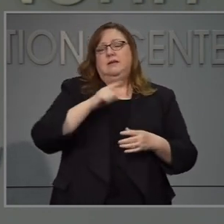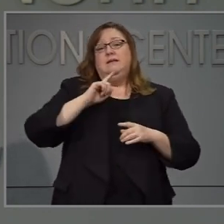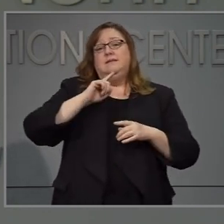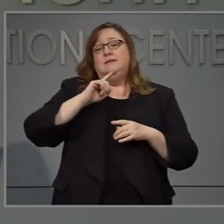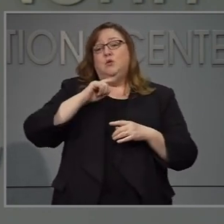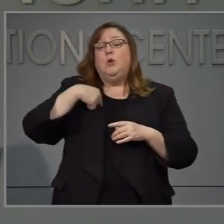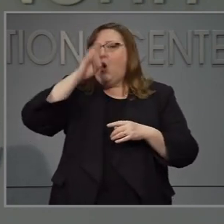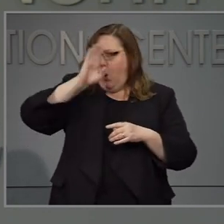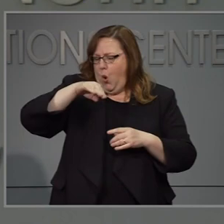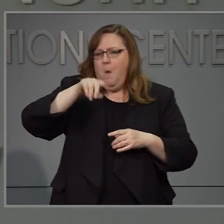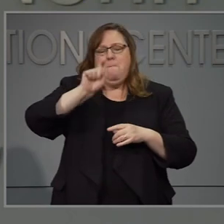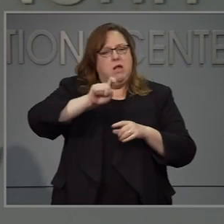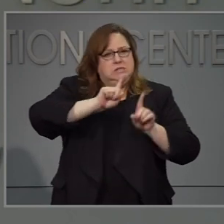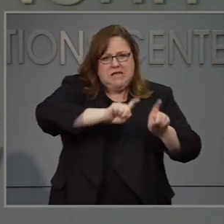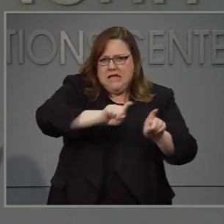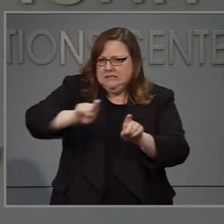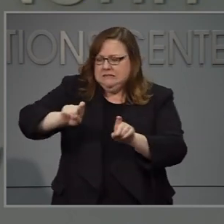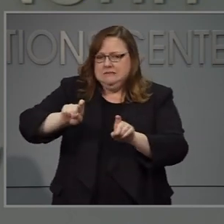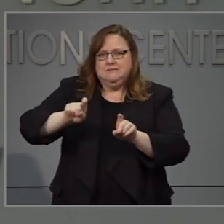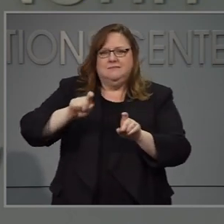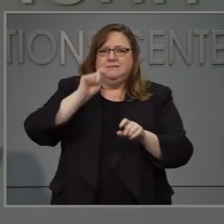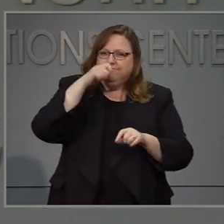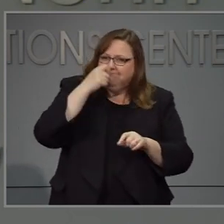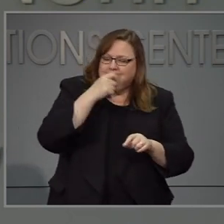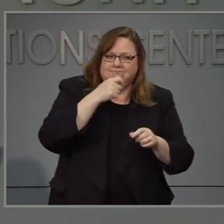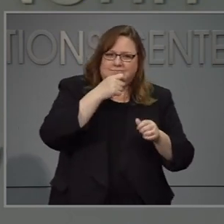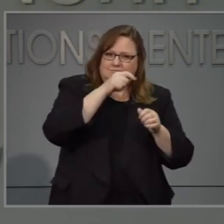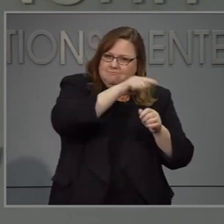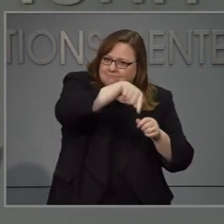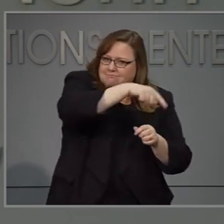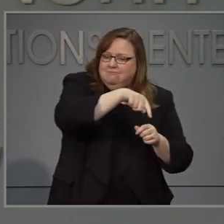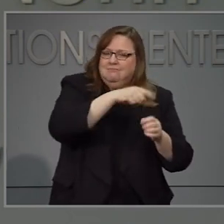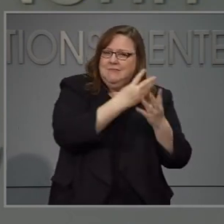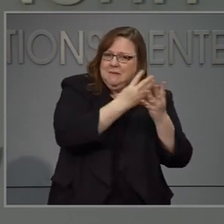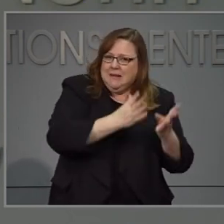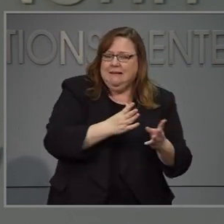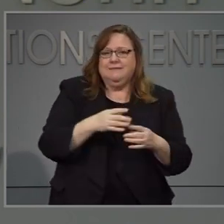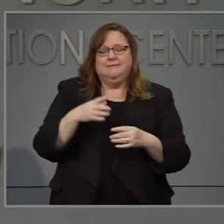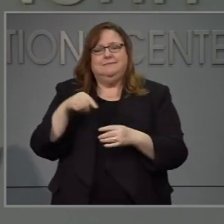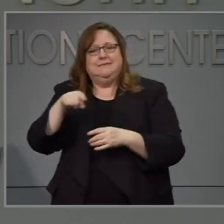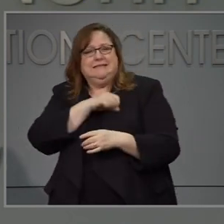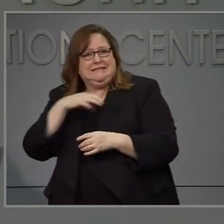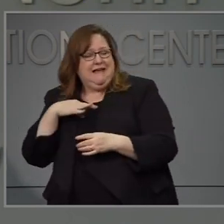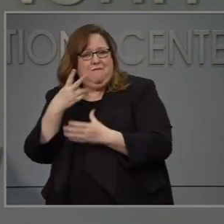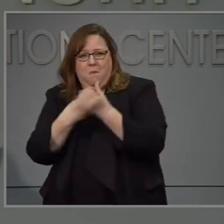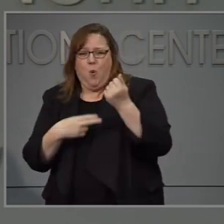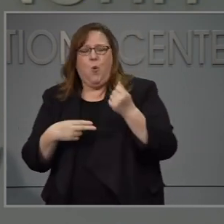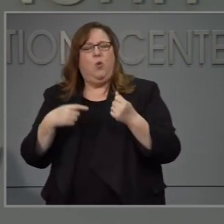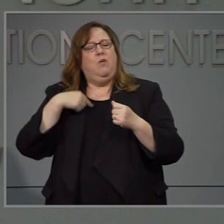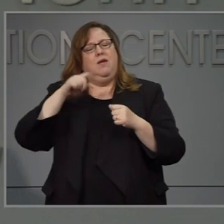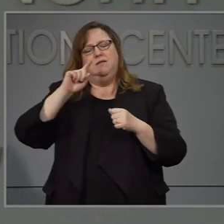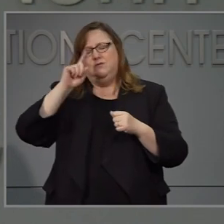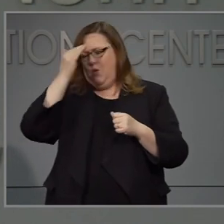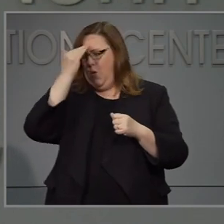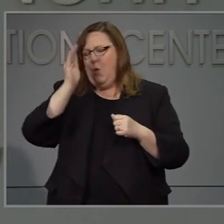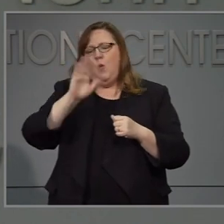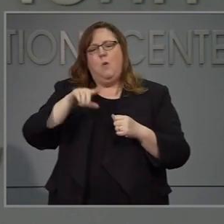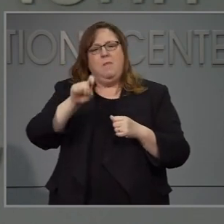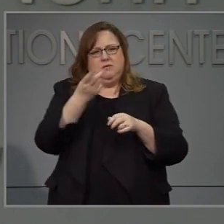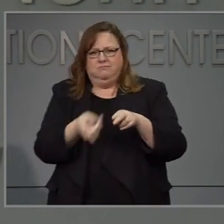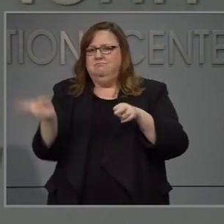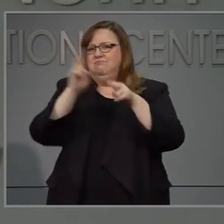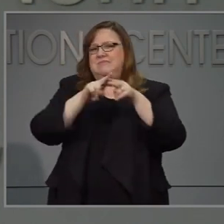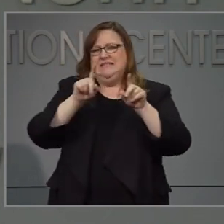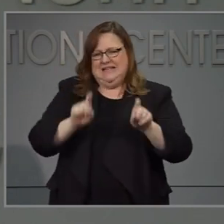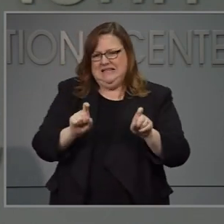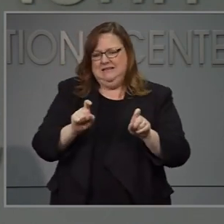que parte de esta protección involucra hacer pruebas y sabemos que tenemos que hacer más pruebas en todo el estado voy a permitir que la